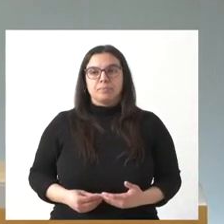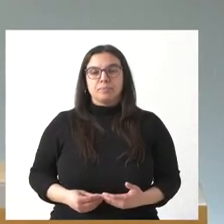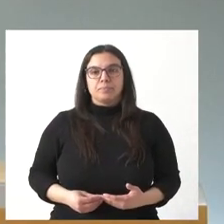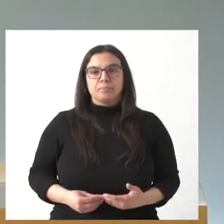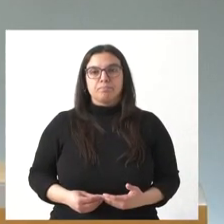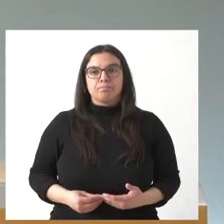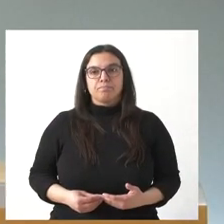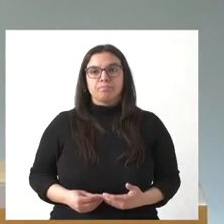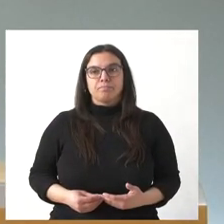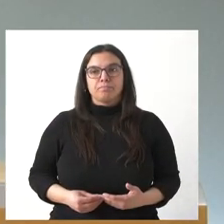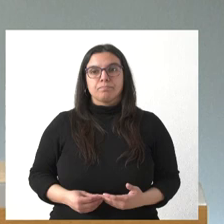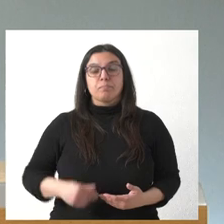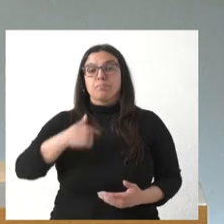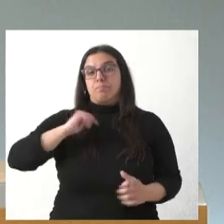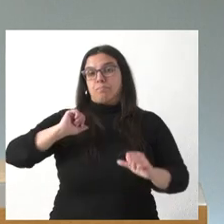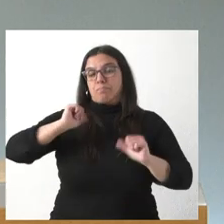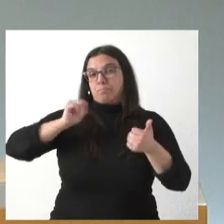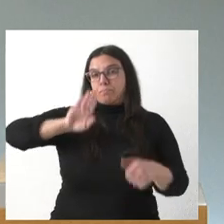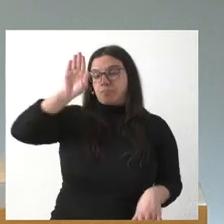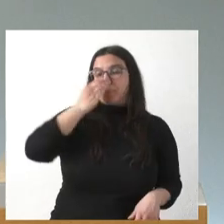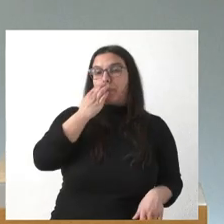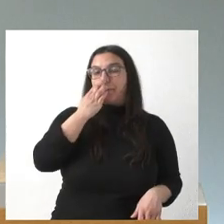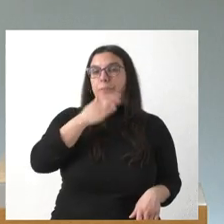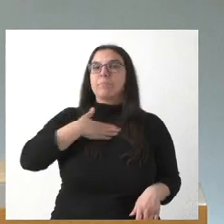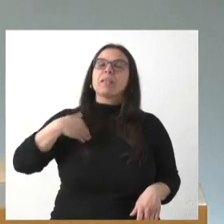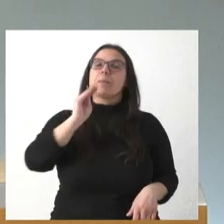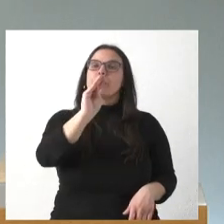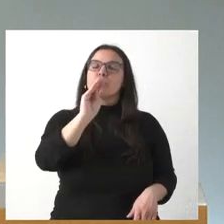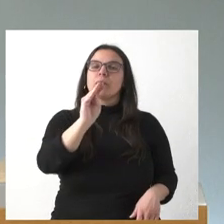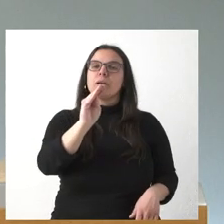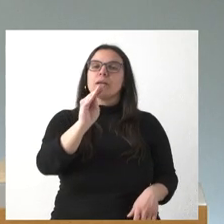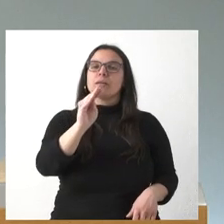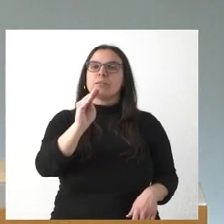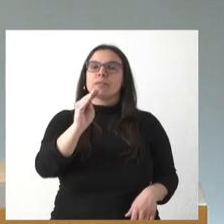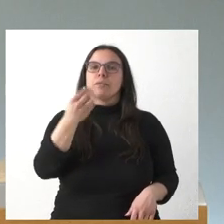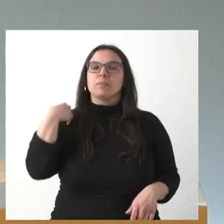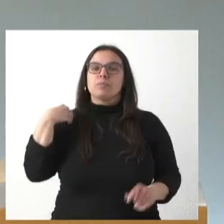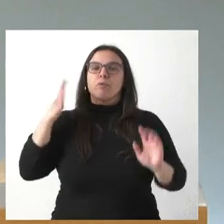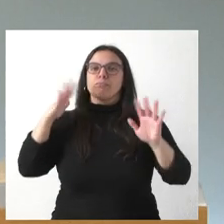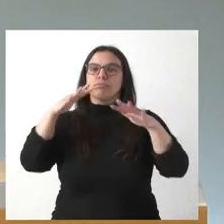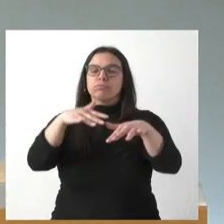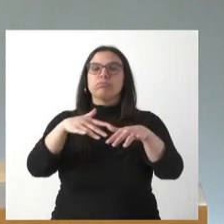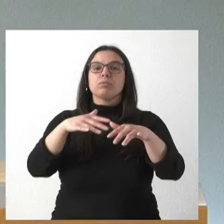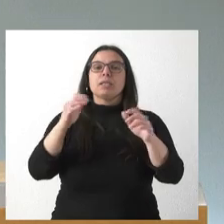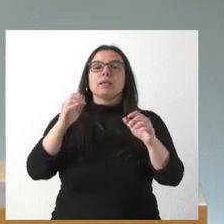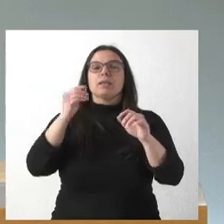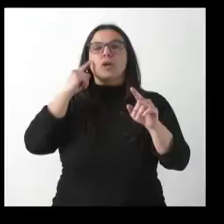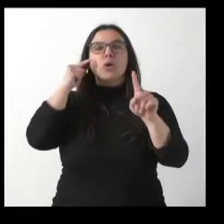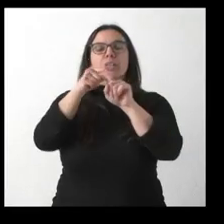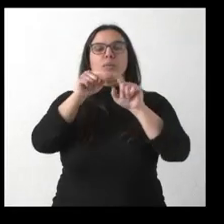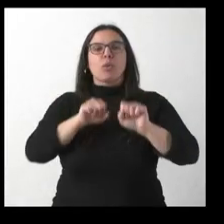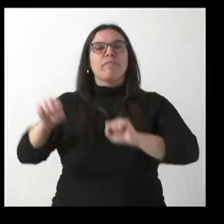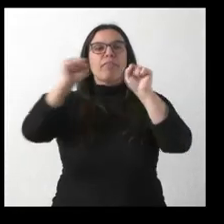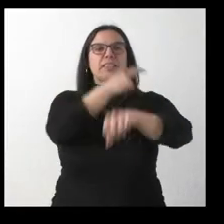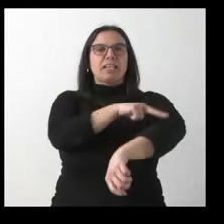Sí. Bueno, yo, por empezar, quería preguntarle por la concentración por la sanidad pública que han convocado hoy tres sindicatos.